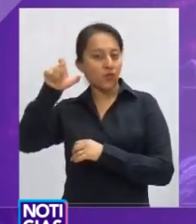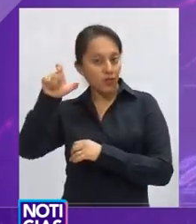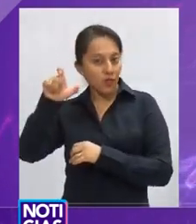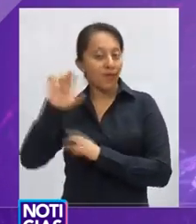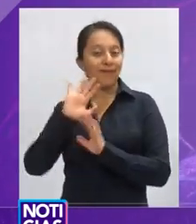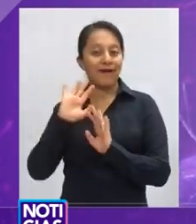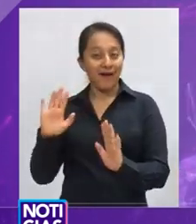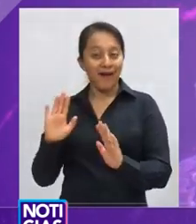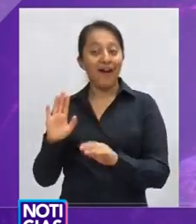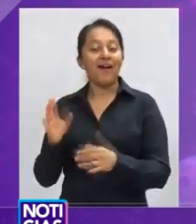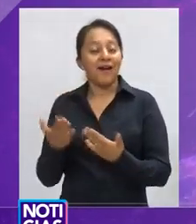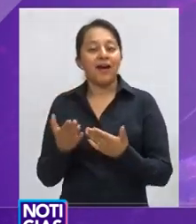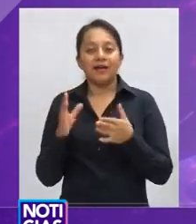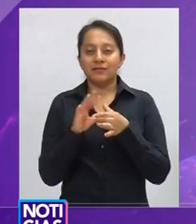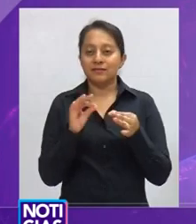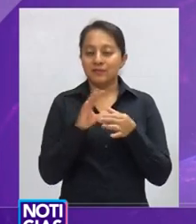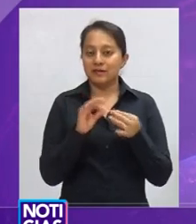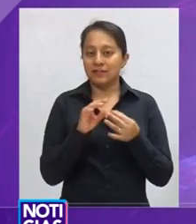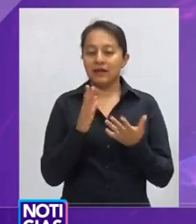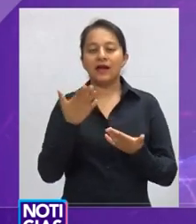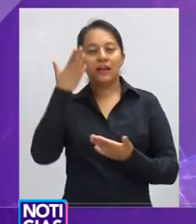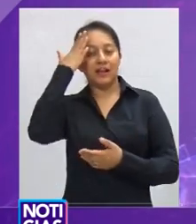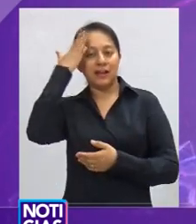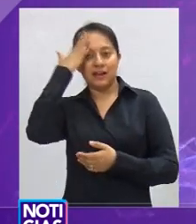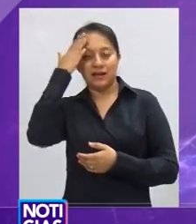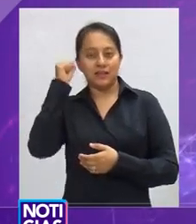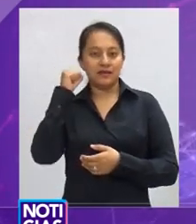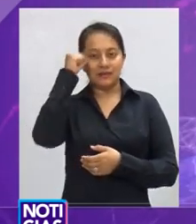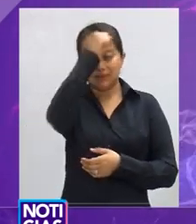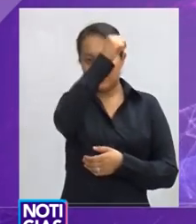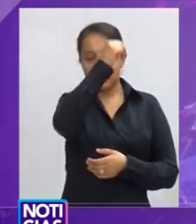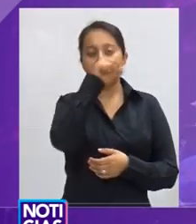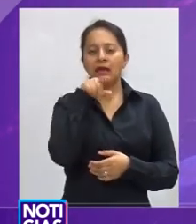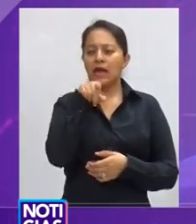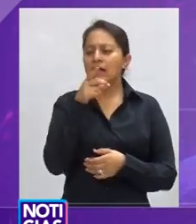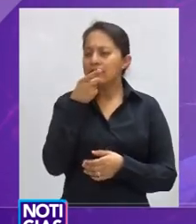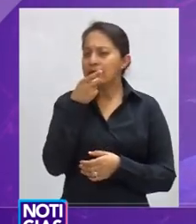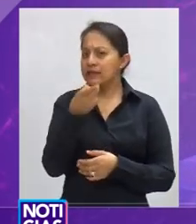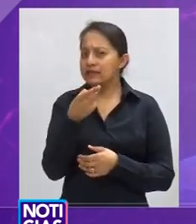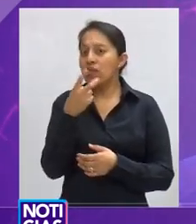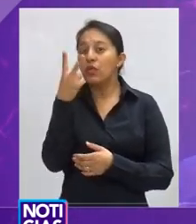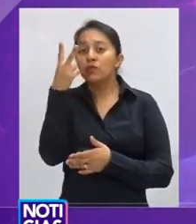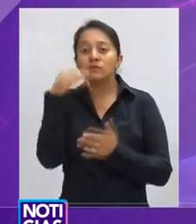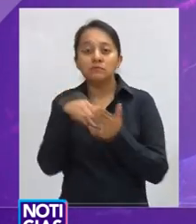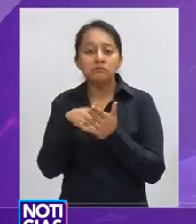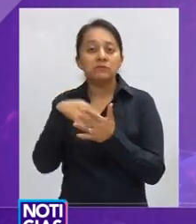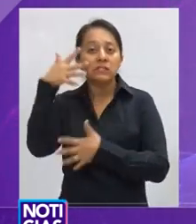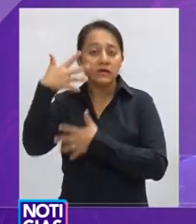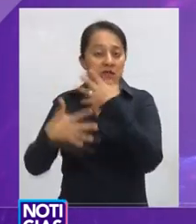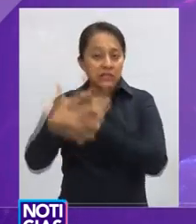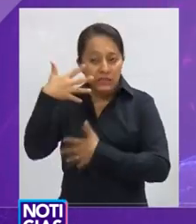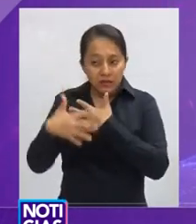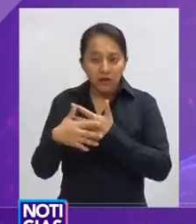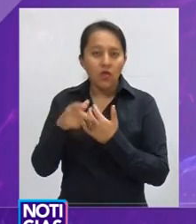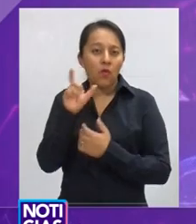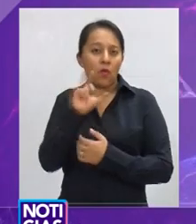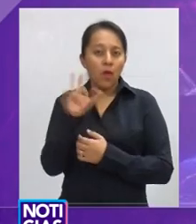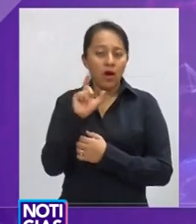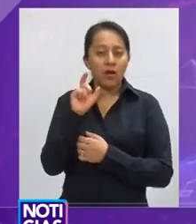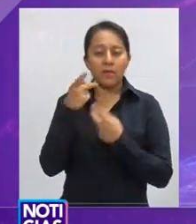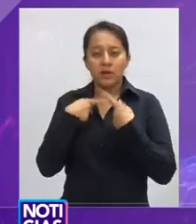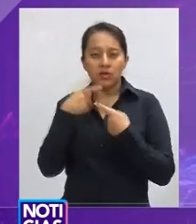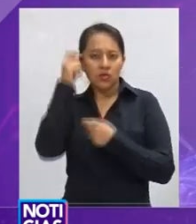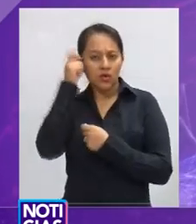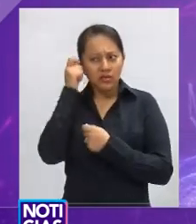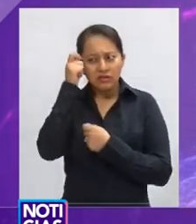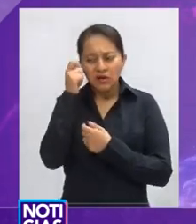Autónoma de Querétaro. La líder sindical, Laura Leiva, señaló que este es derivado de los casos desde el 2015, cuando algunos jubilados y